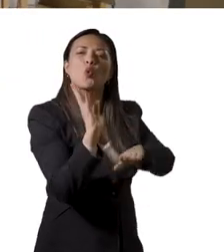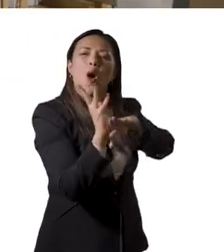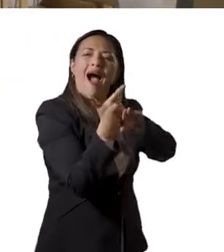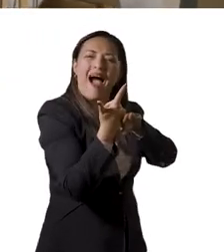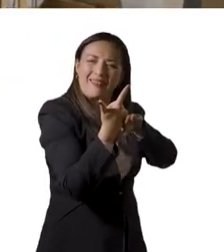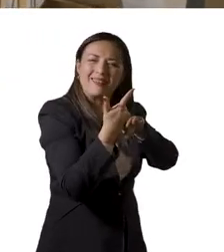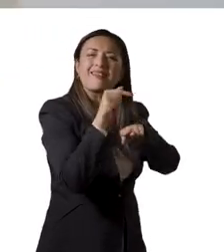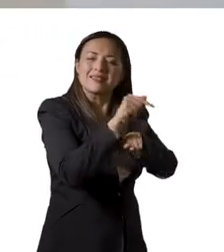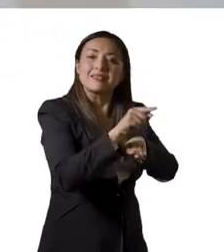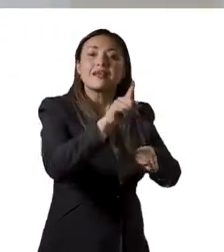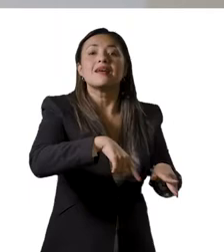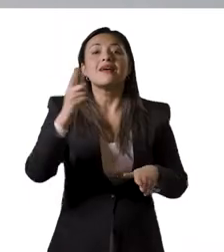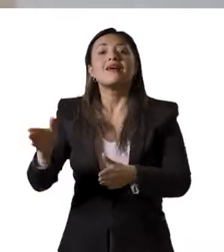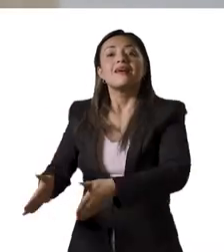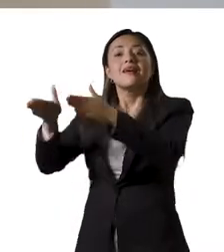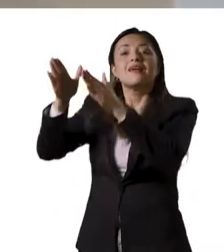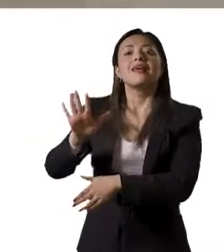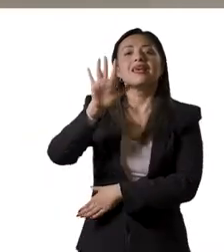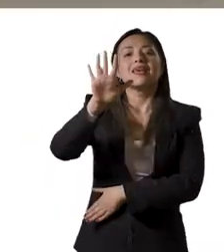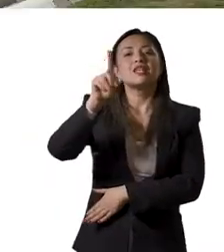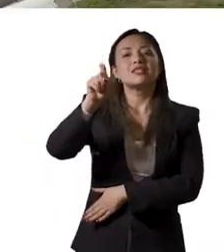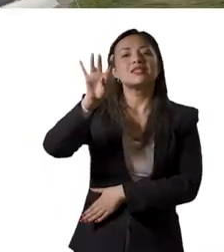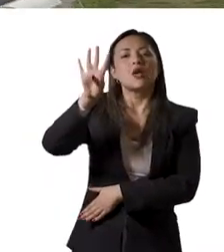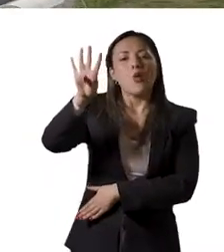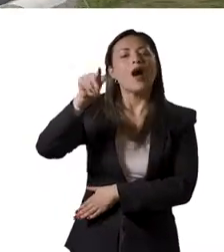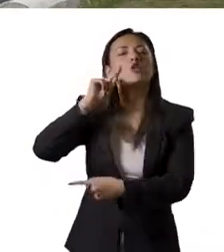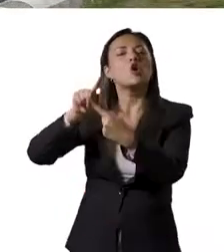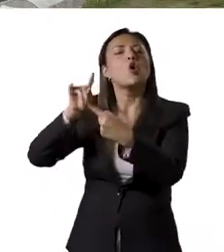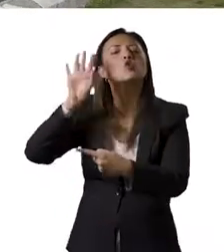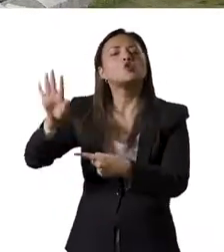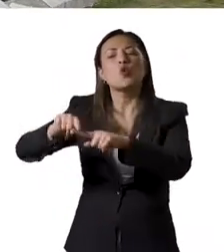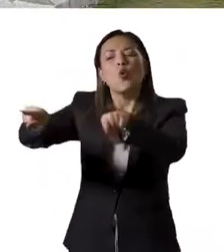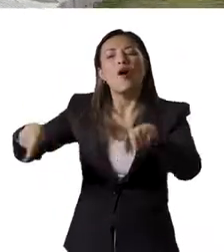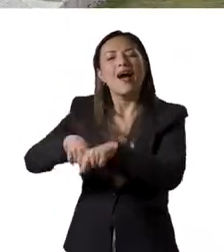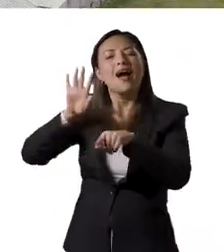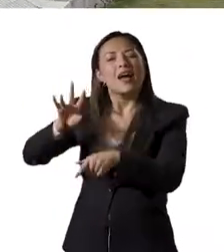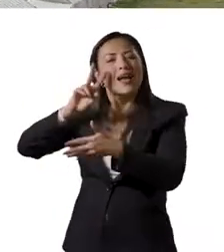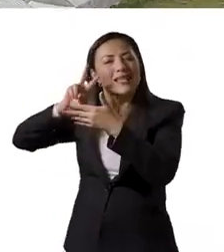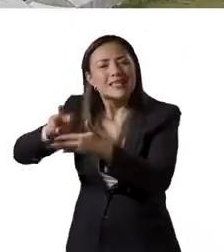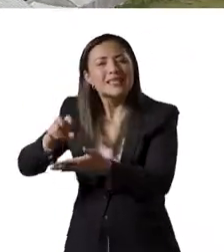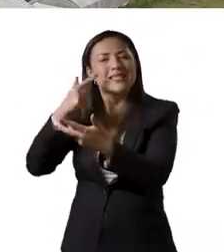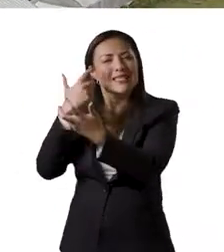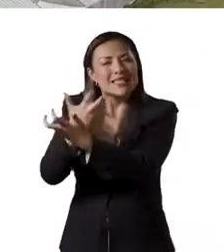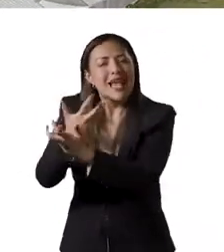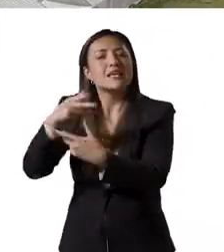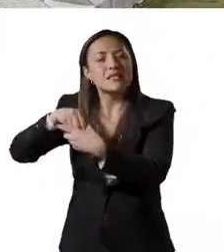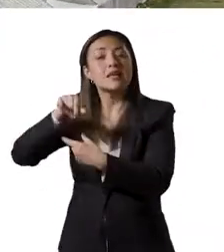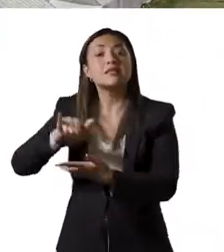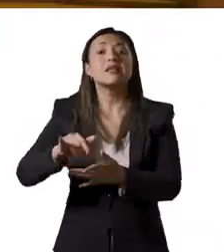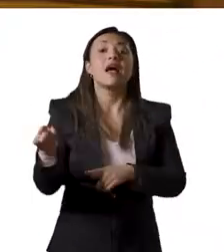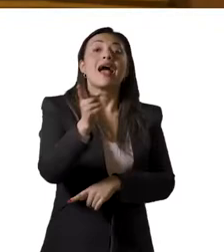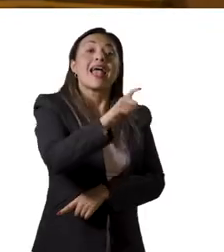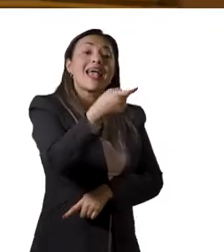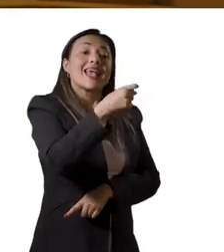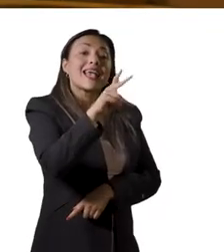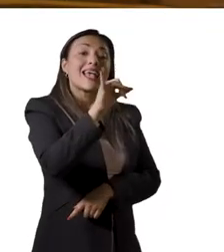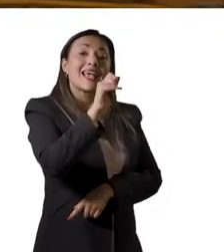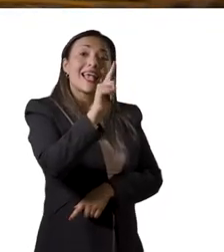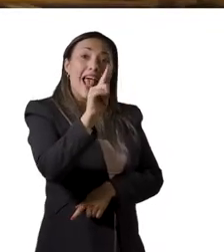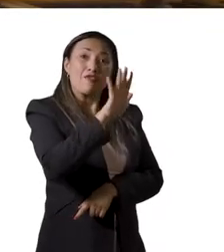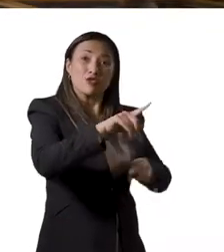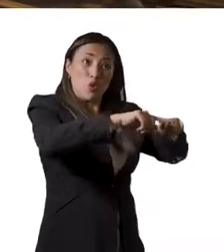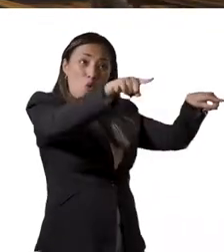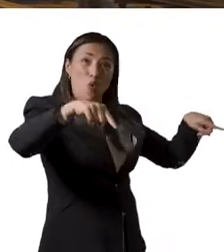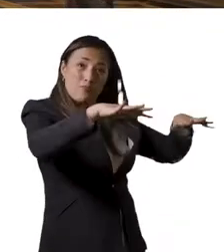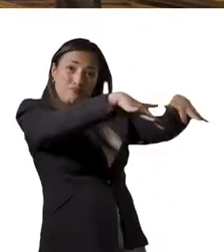edificio 301 de Bellas Artes y el edificio 564 de Aulas de Ciencias. El Auditorio León de